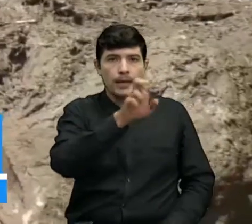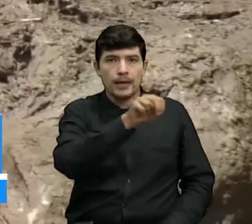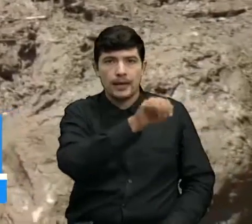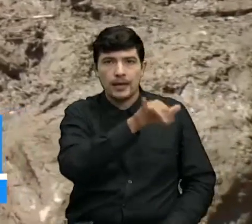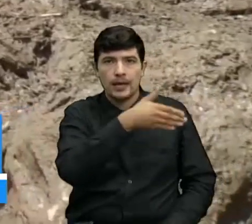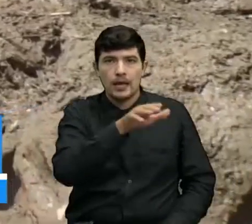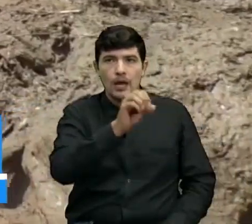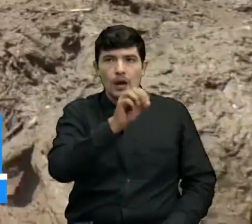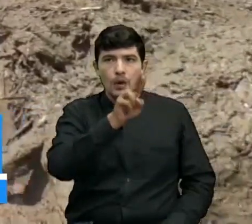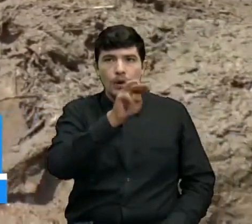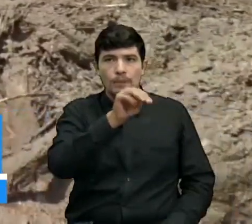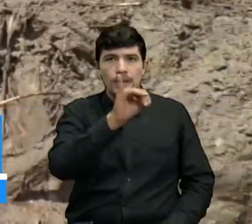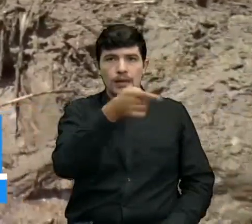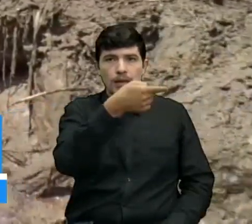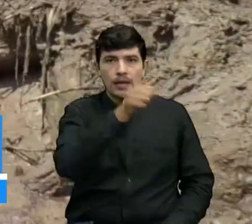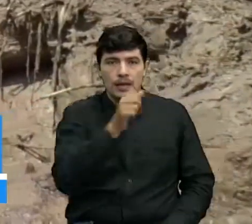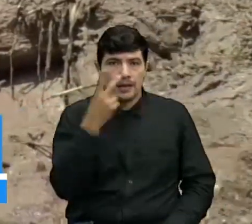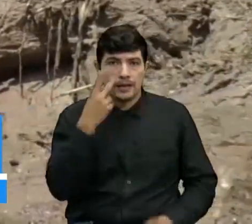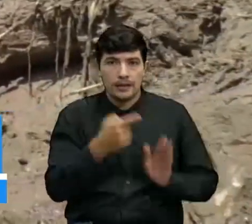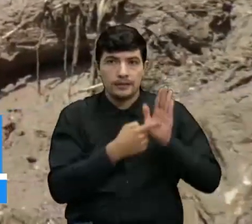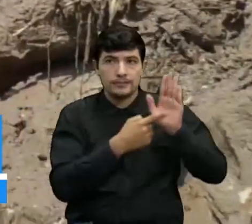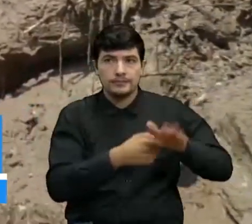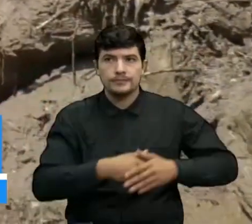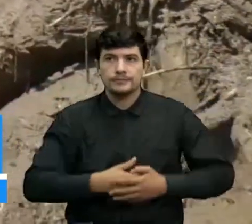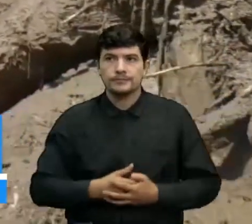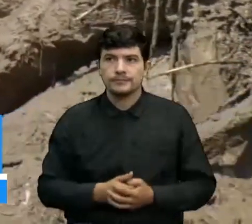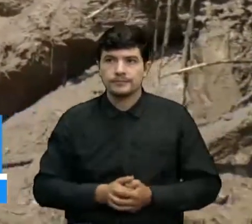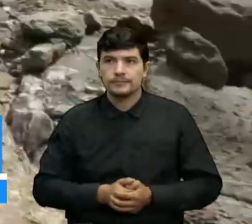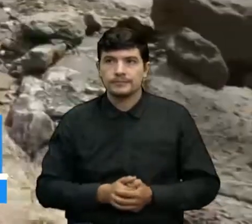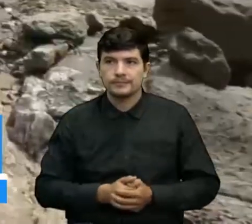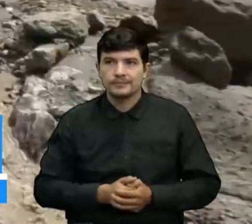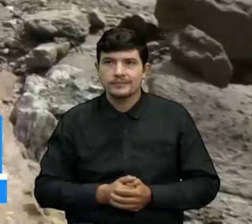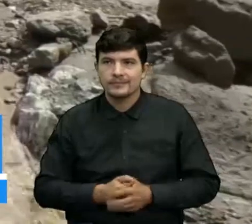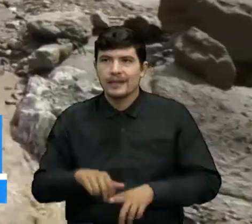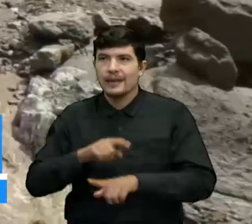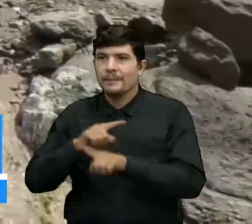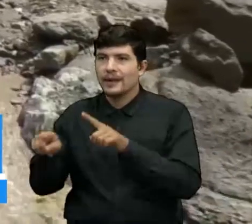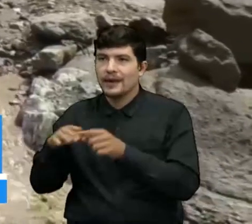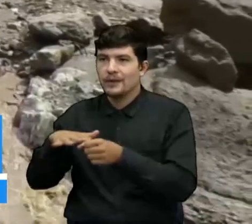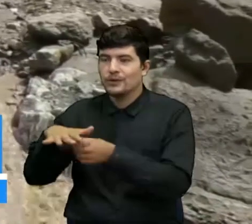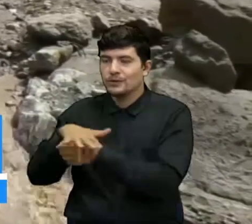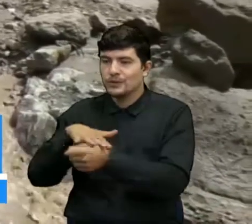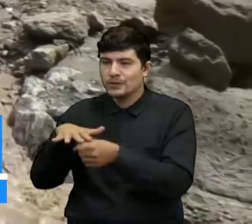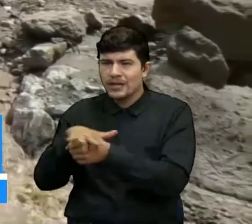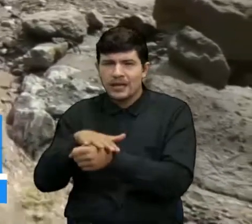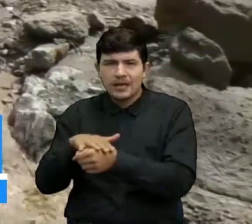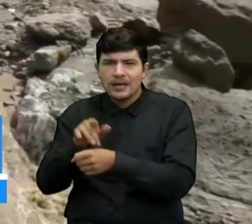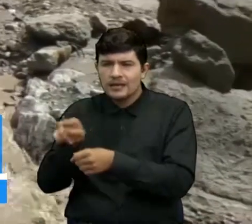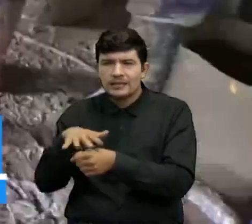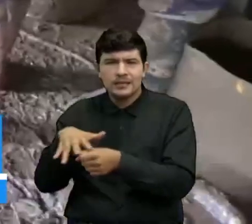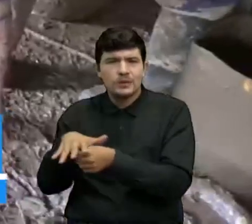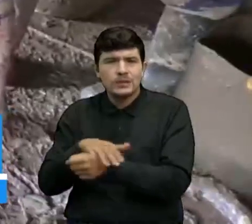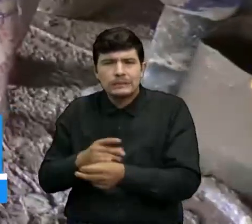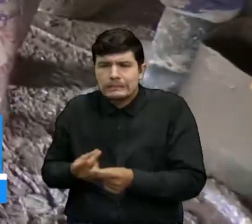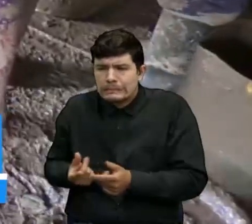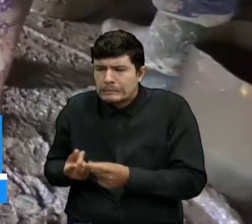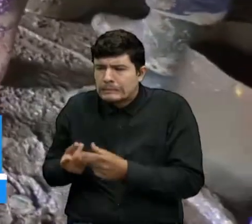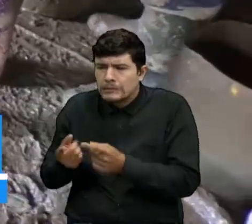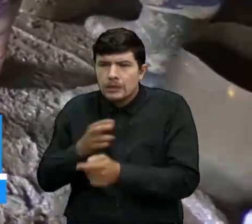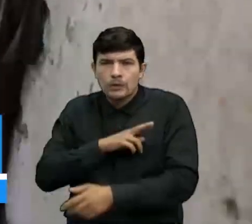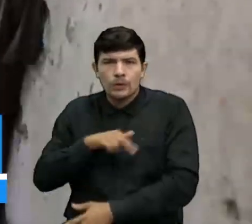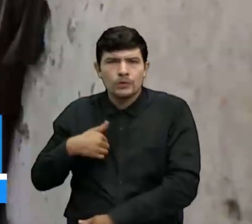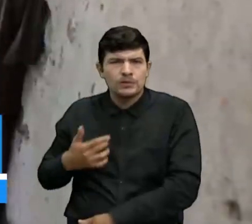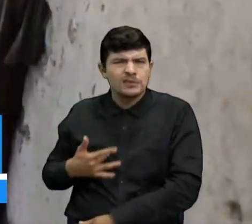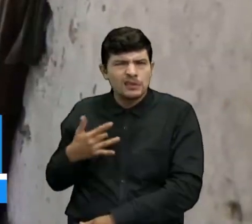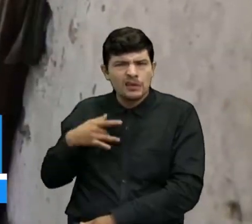respecto de esta situación. ¿Qué fue lo que le sucedió? Y sucedió como en fracción de segundos, que sentimos un